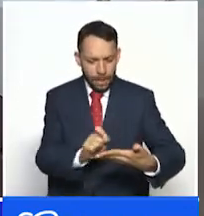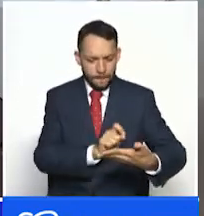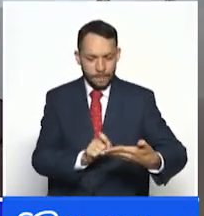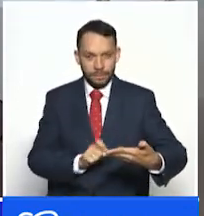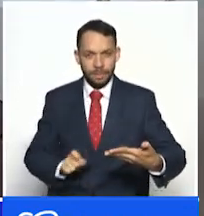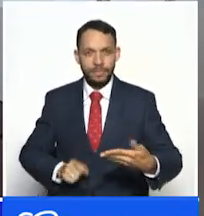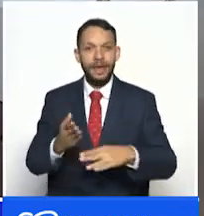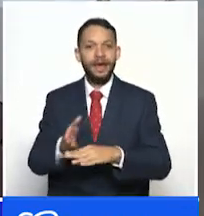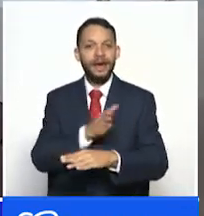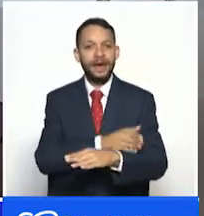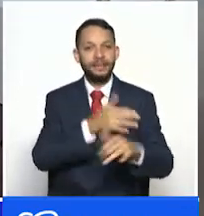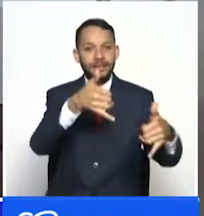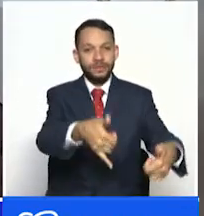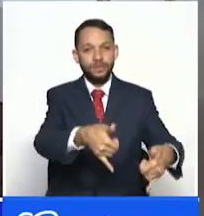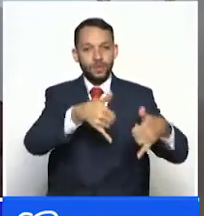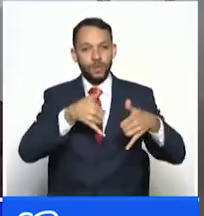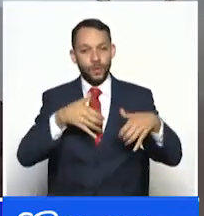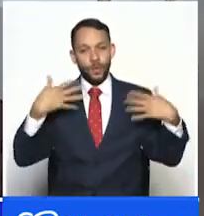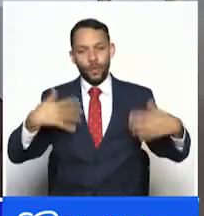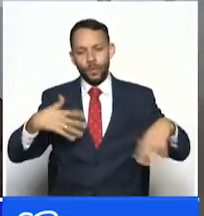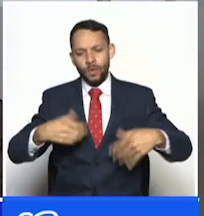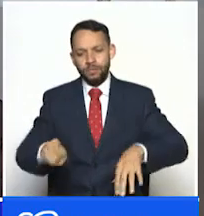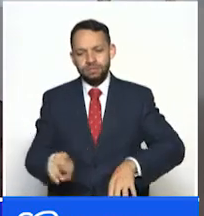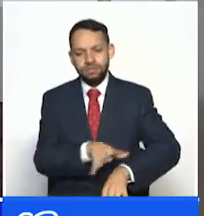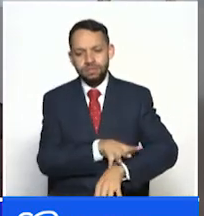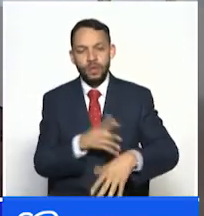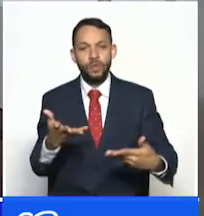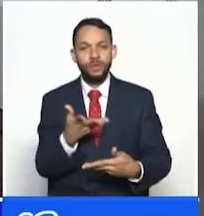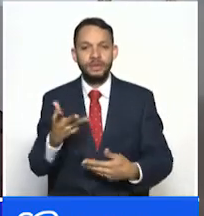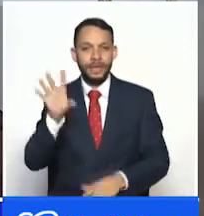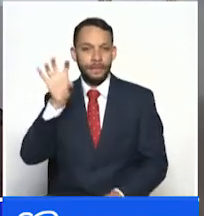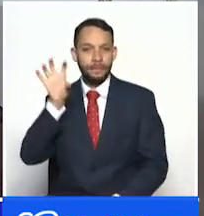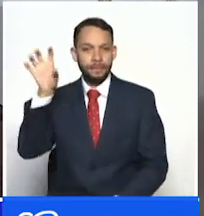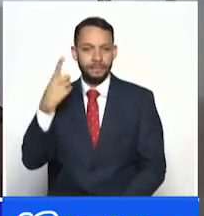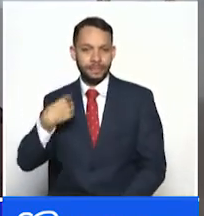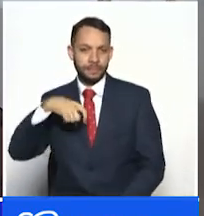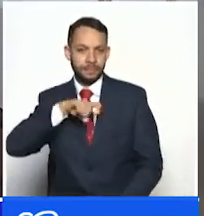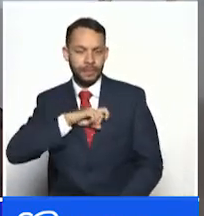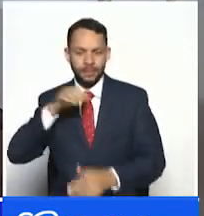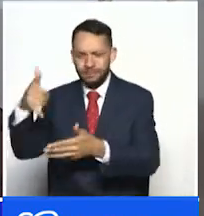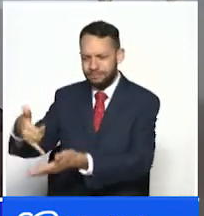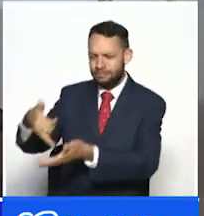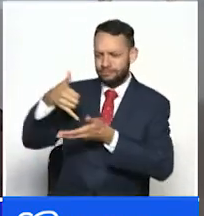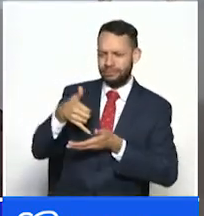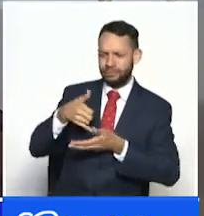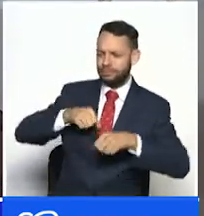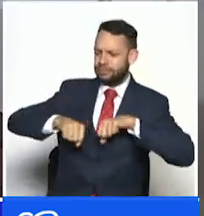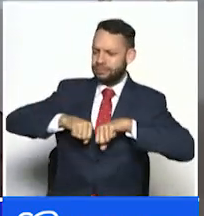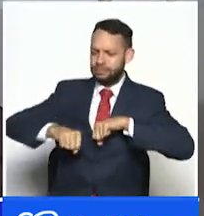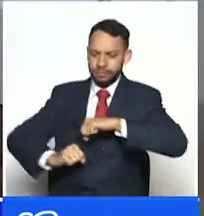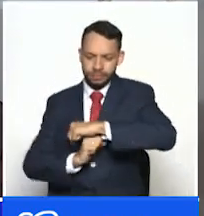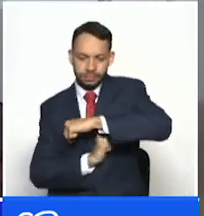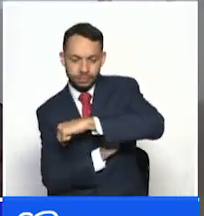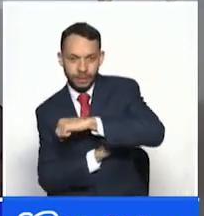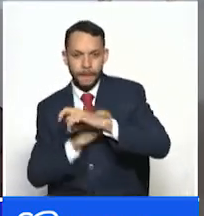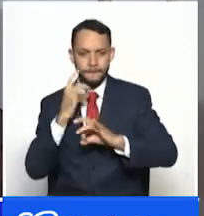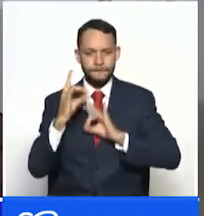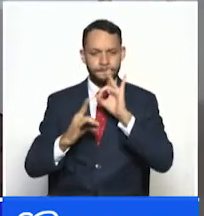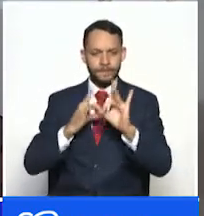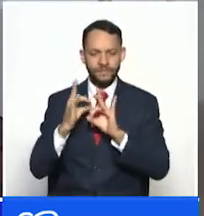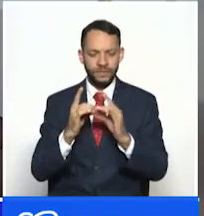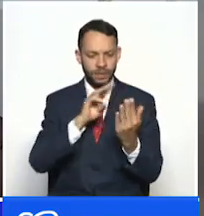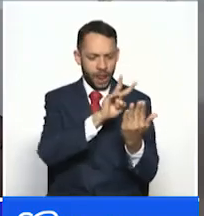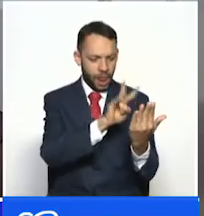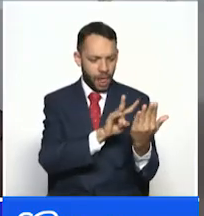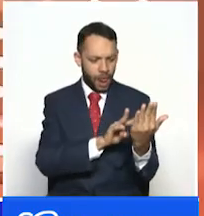que fue ganadora de un premio en España el certamen de la excelencia literaria y